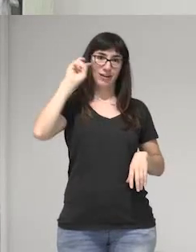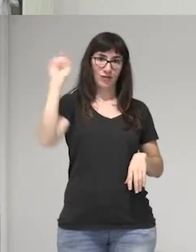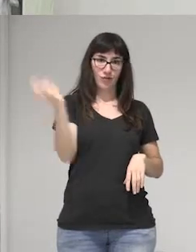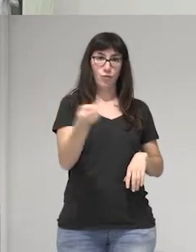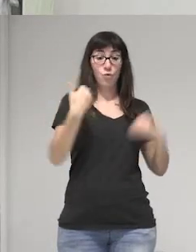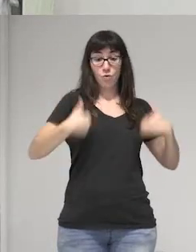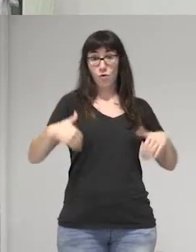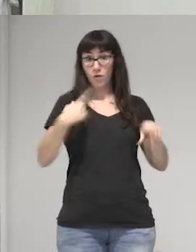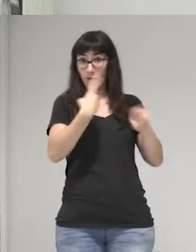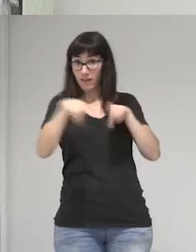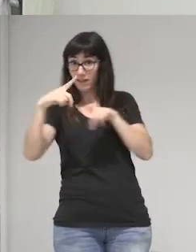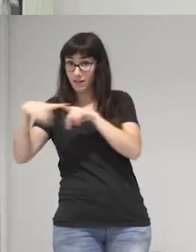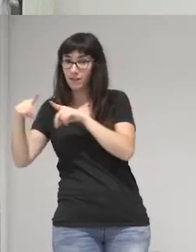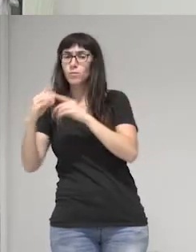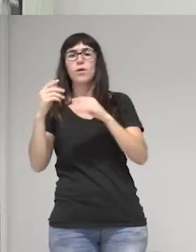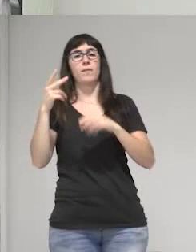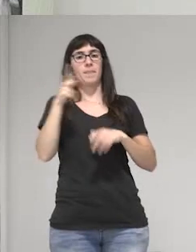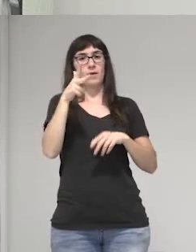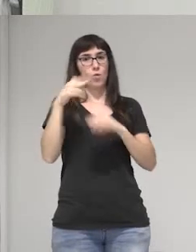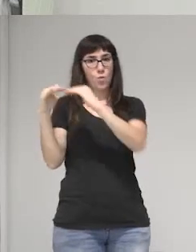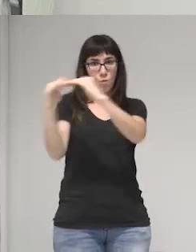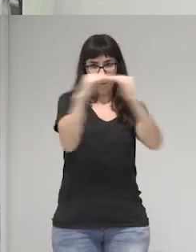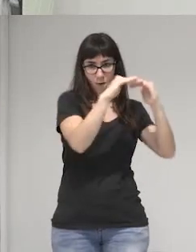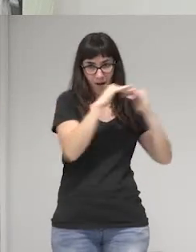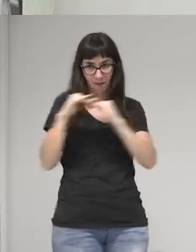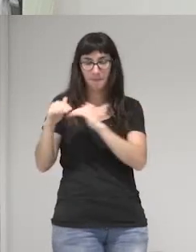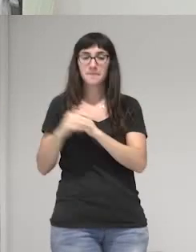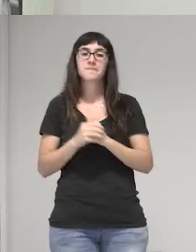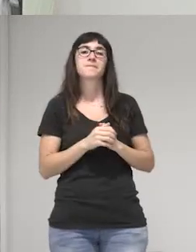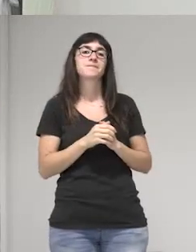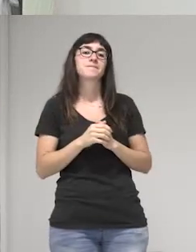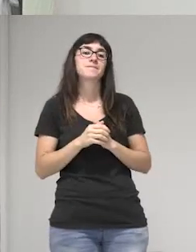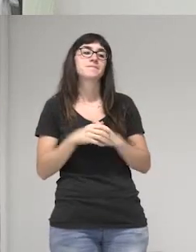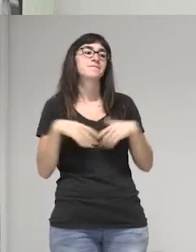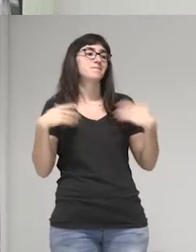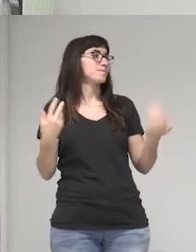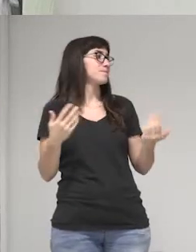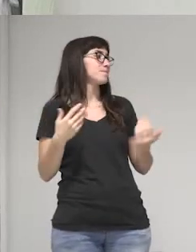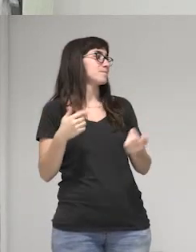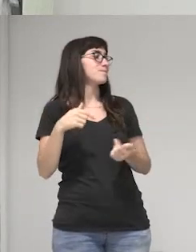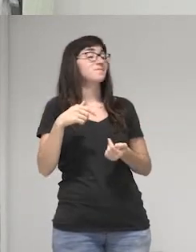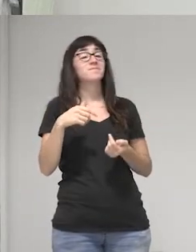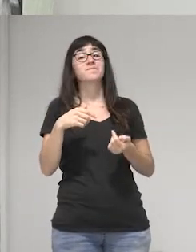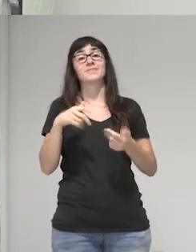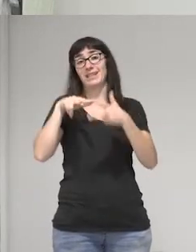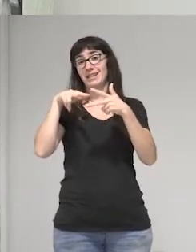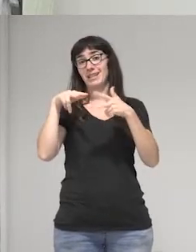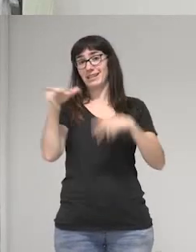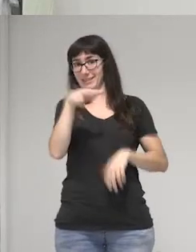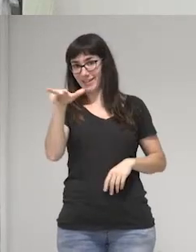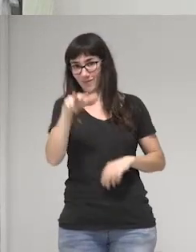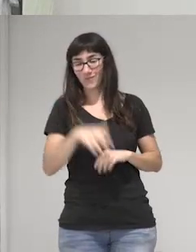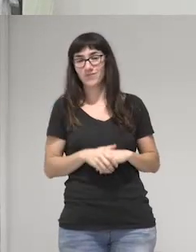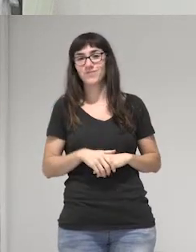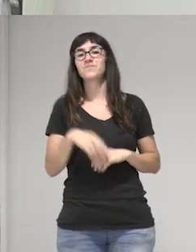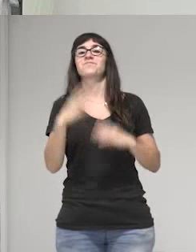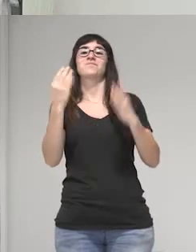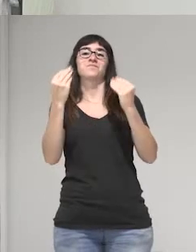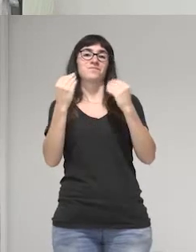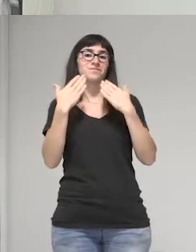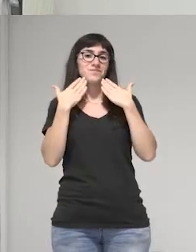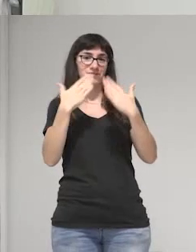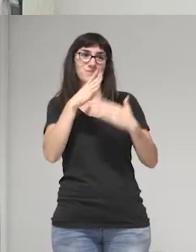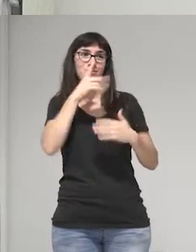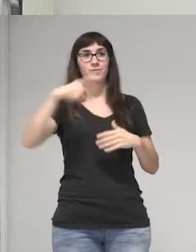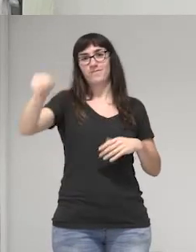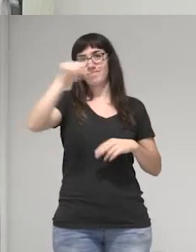Iguales y Senado. Decía que muchísimas gracias a todas por haberos